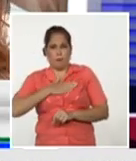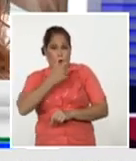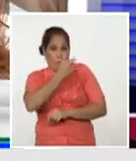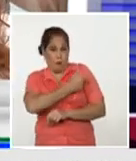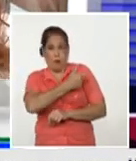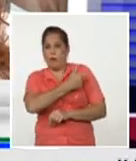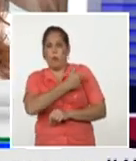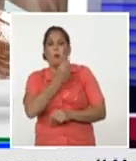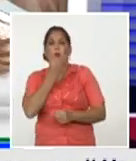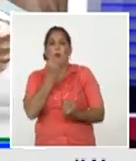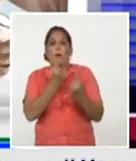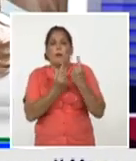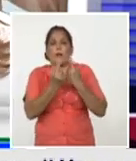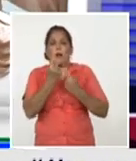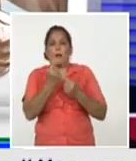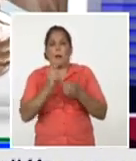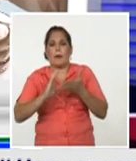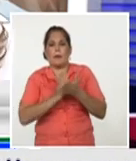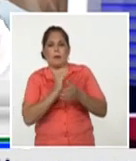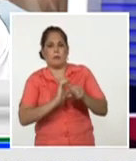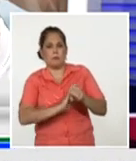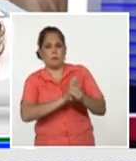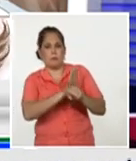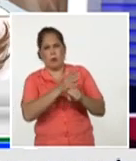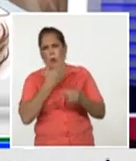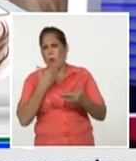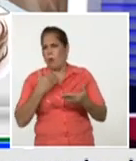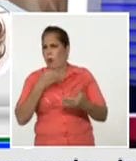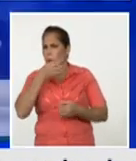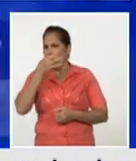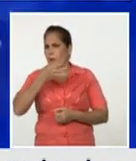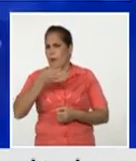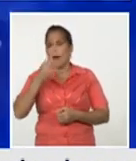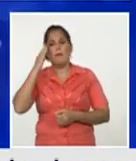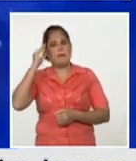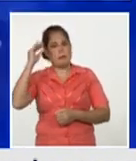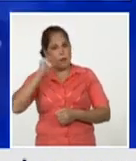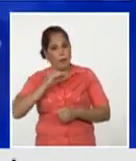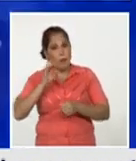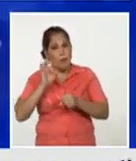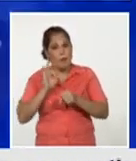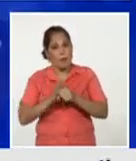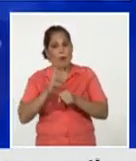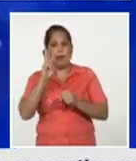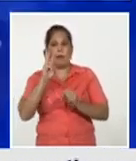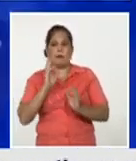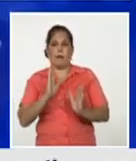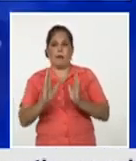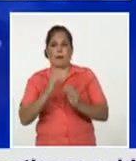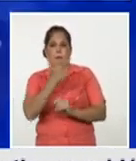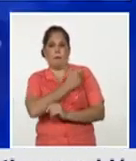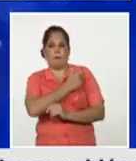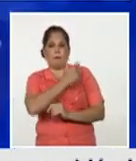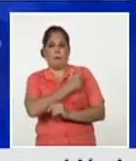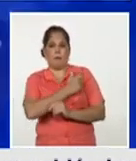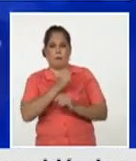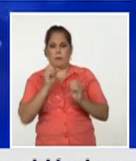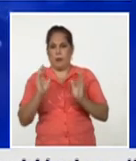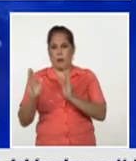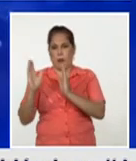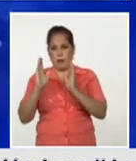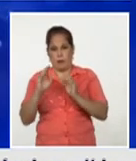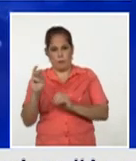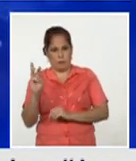alternativa ¿cómo avanza Soberana 02? Sabemos ya que comenzó la tercera inmunización de la fase 3 de ensayos